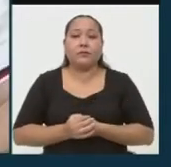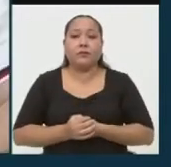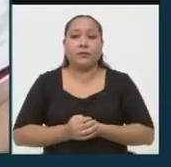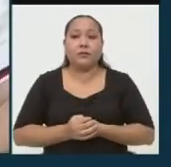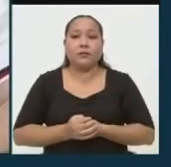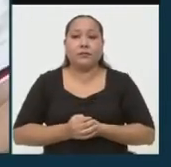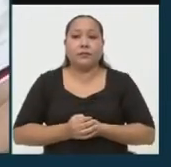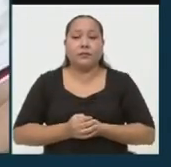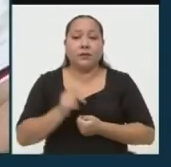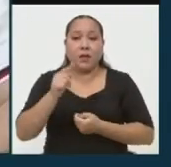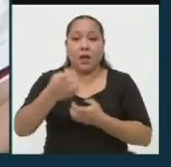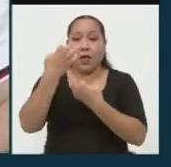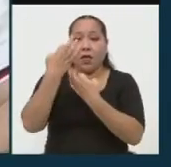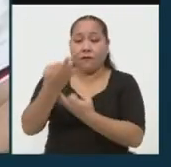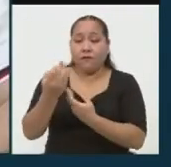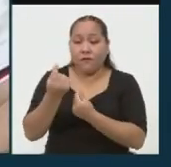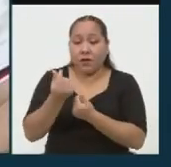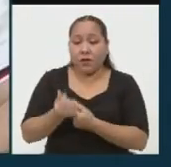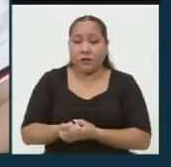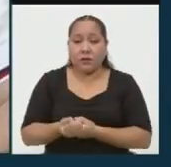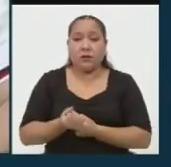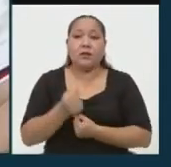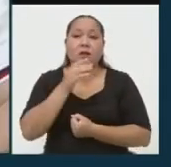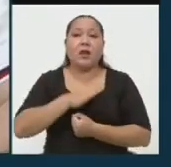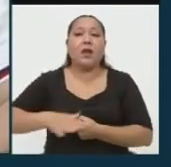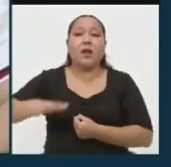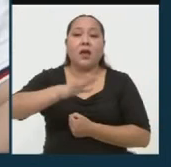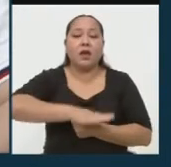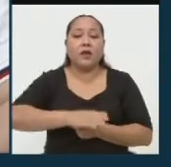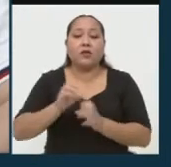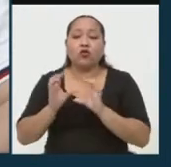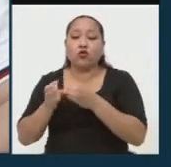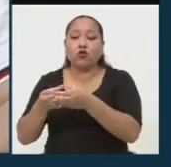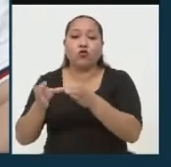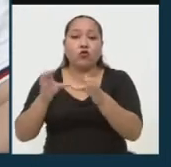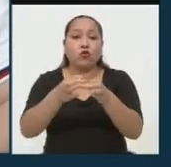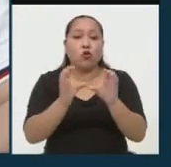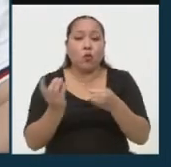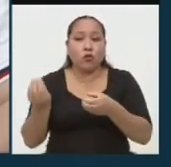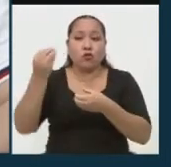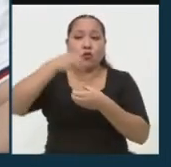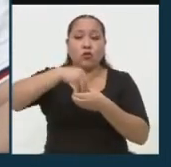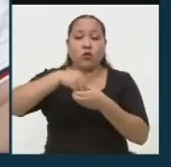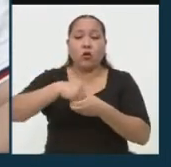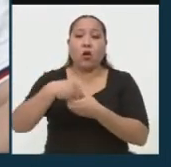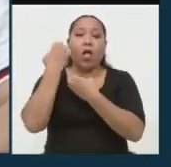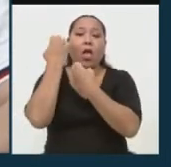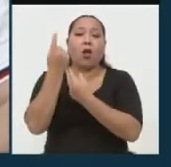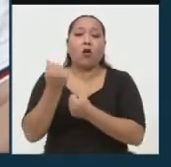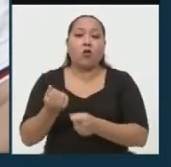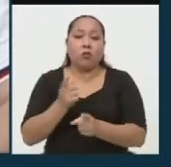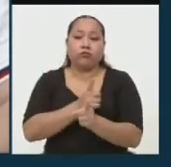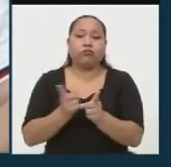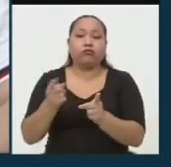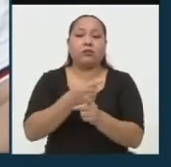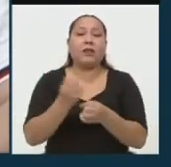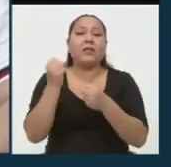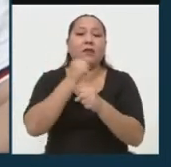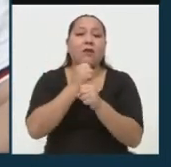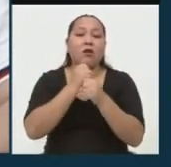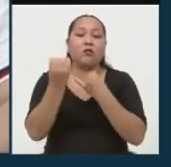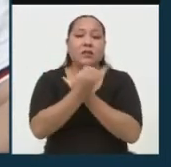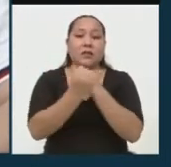financiero de justamente los sectores que están involucrados con la economía informal, con los trabajadores independientes.